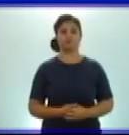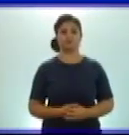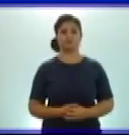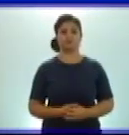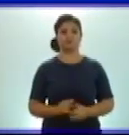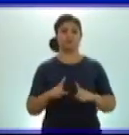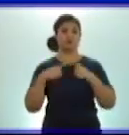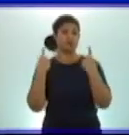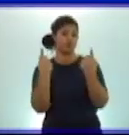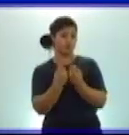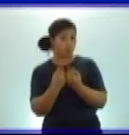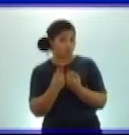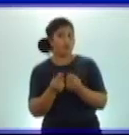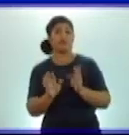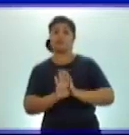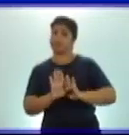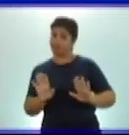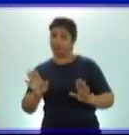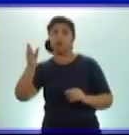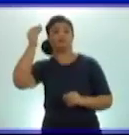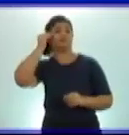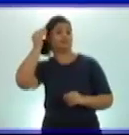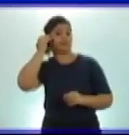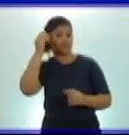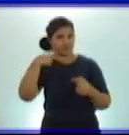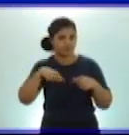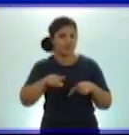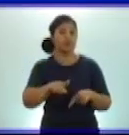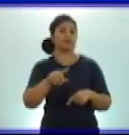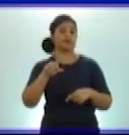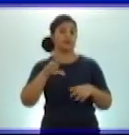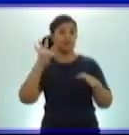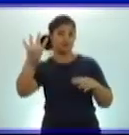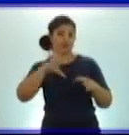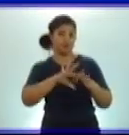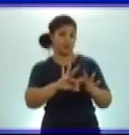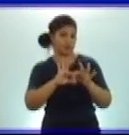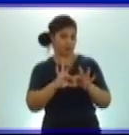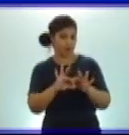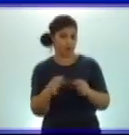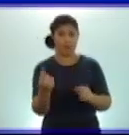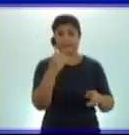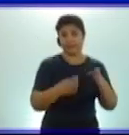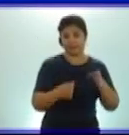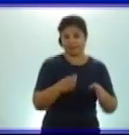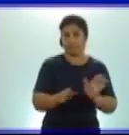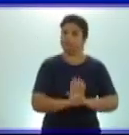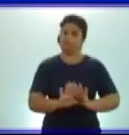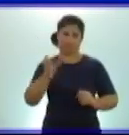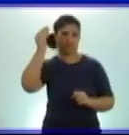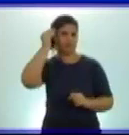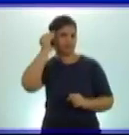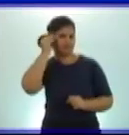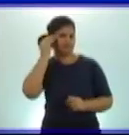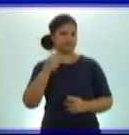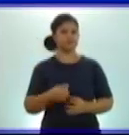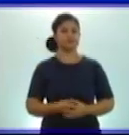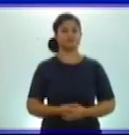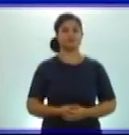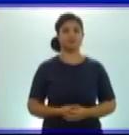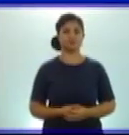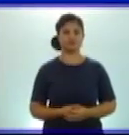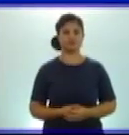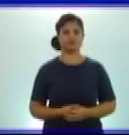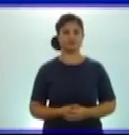aprendieron a hacer en este grado, ¿verdad? En el primer periodo yo considero y les pido